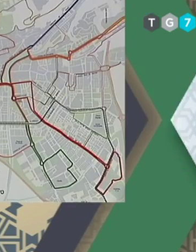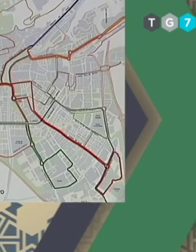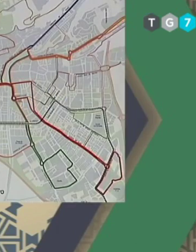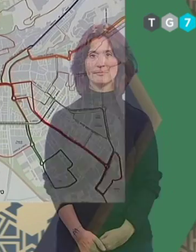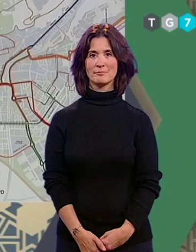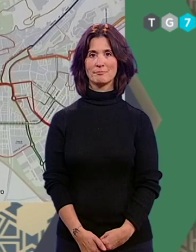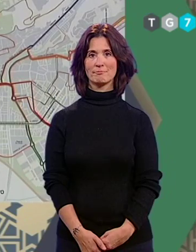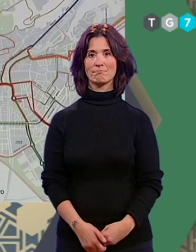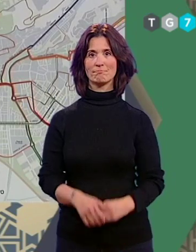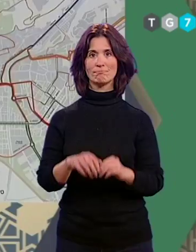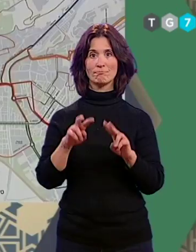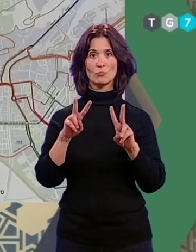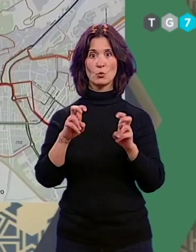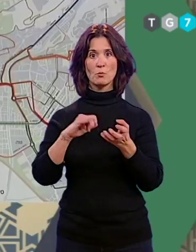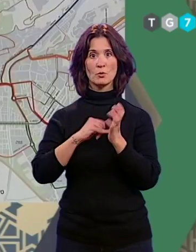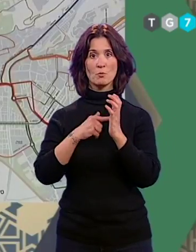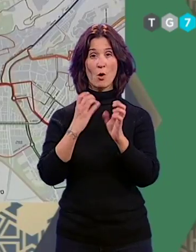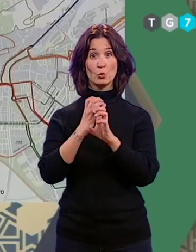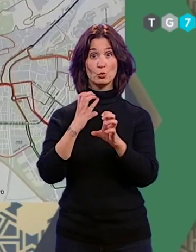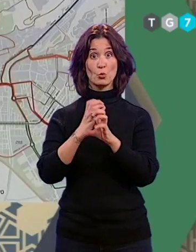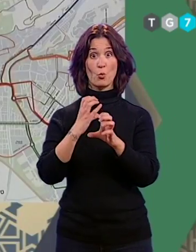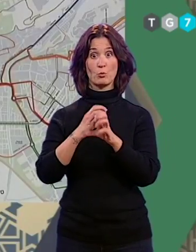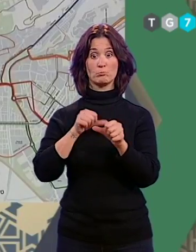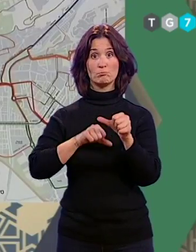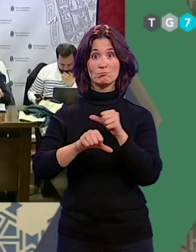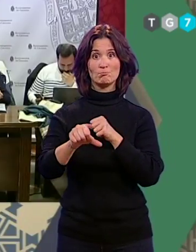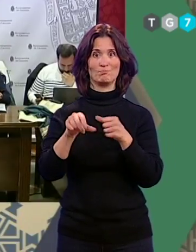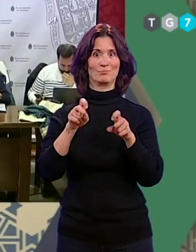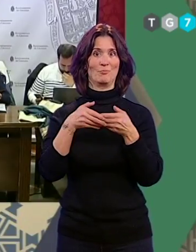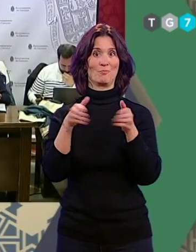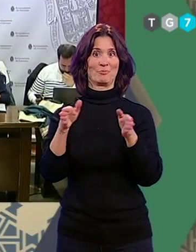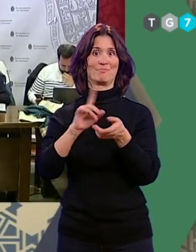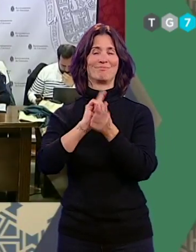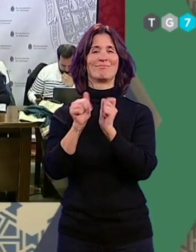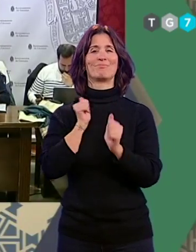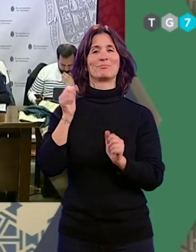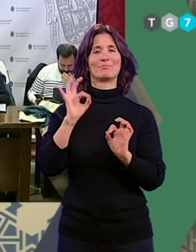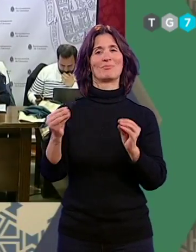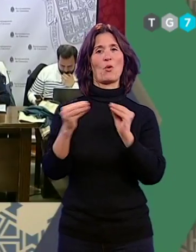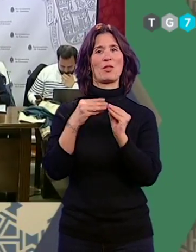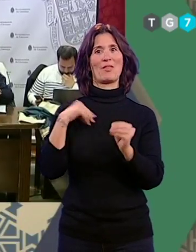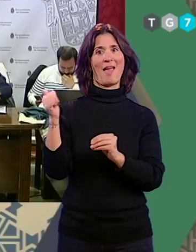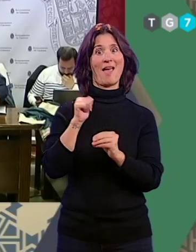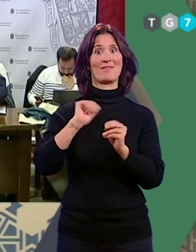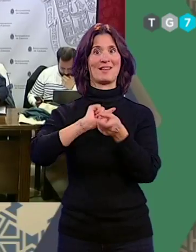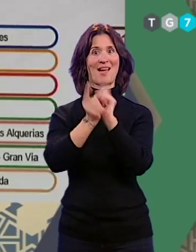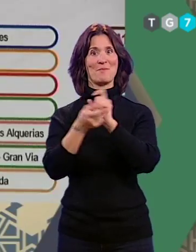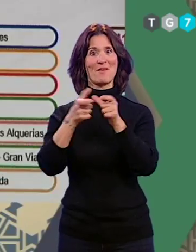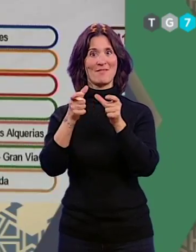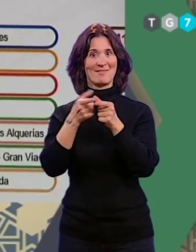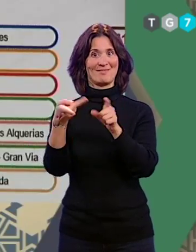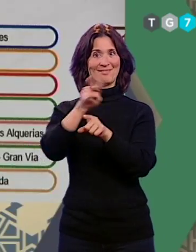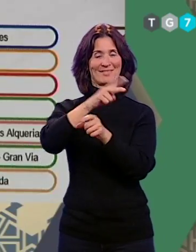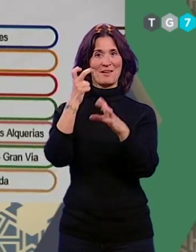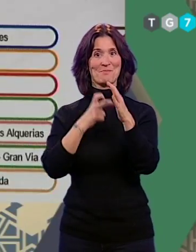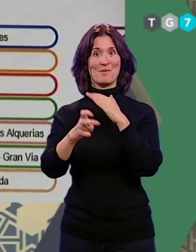El nuevo sistema de autobuses urbanos, que entrará en vigor en abril coincidiendo con los transbordos gratuitos con el metro, tendrá una red principal con siete